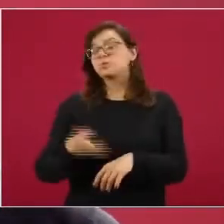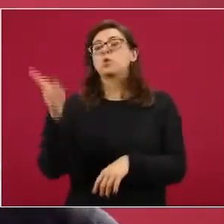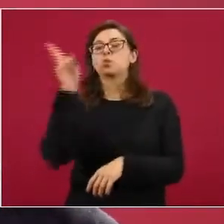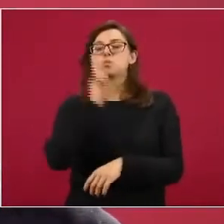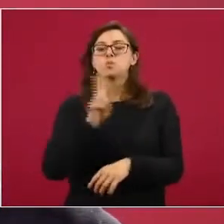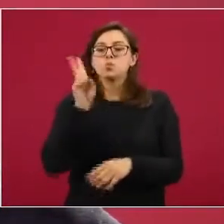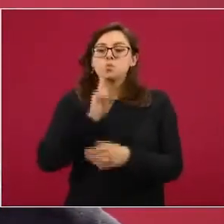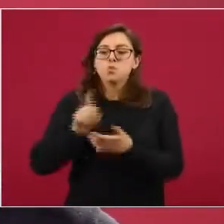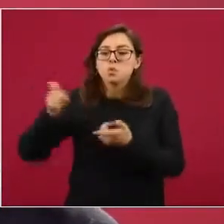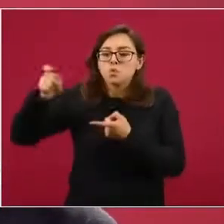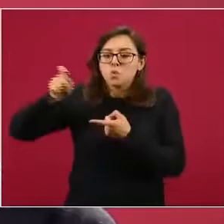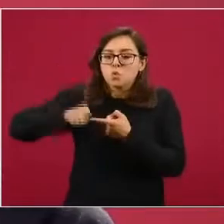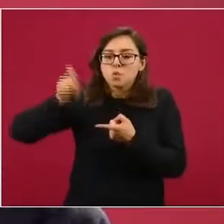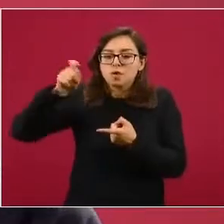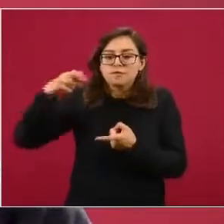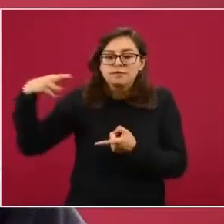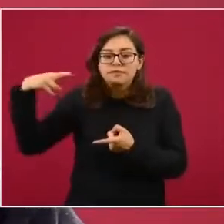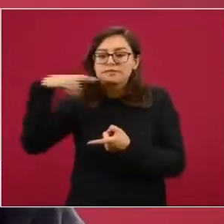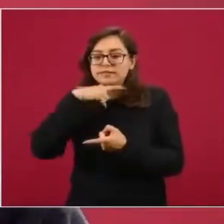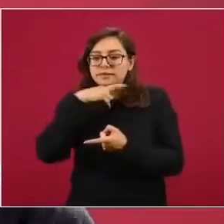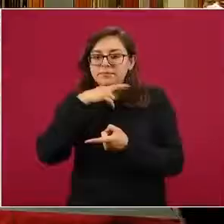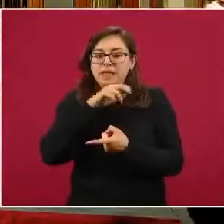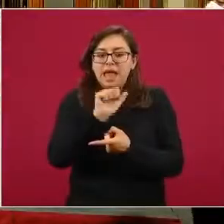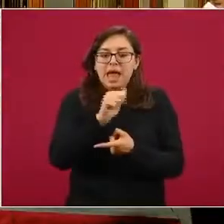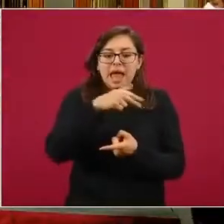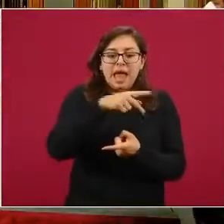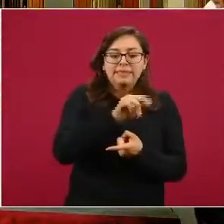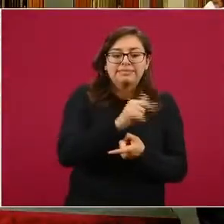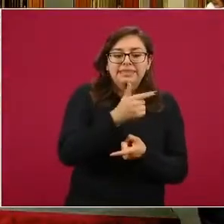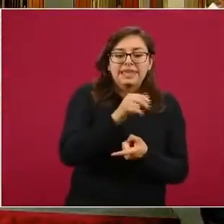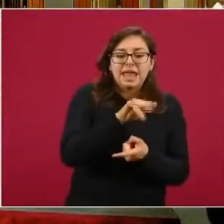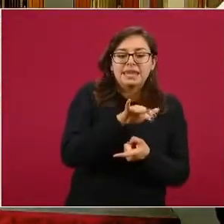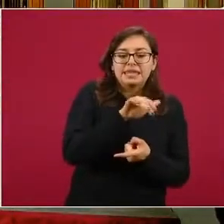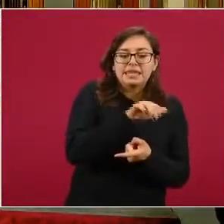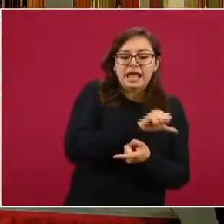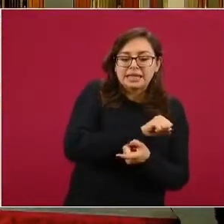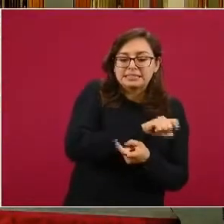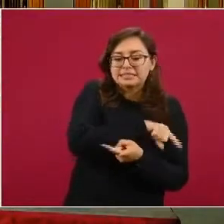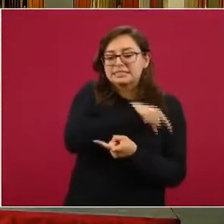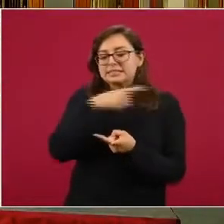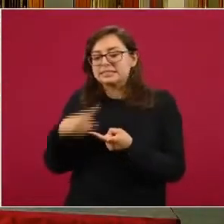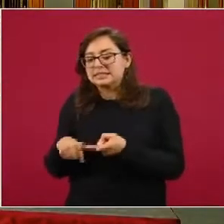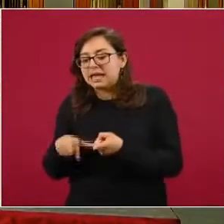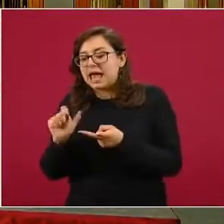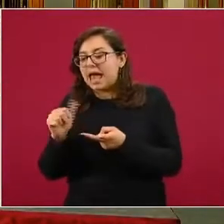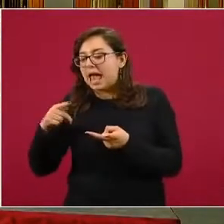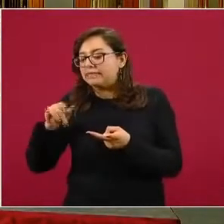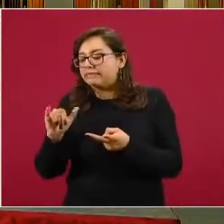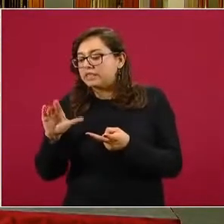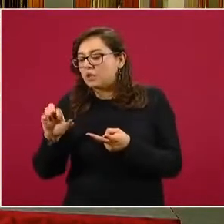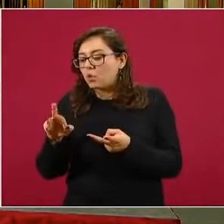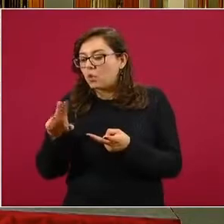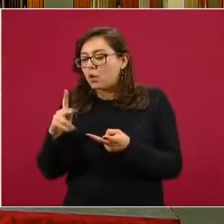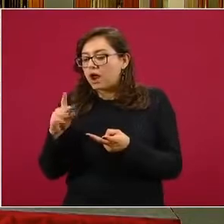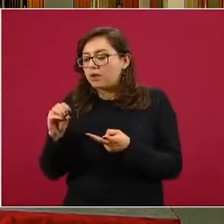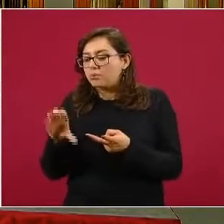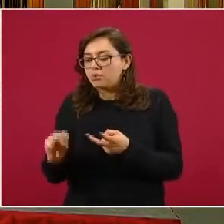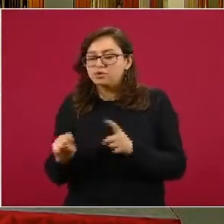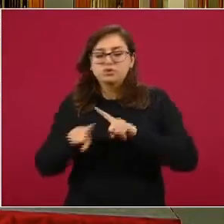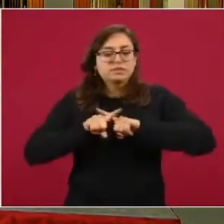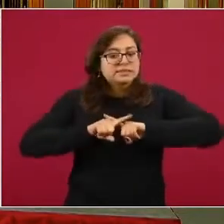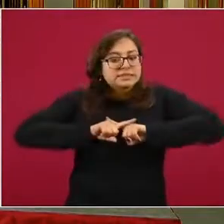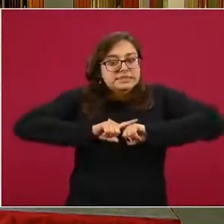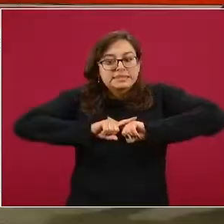antigénicas son distintas a pruebas rápidas de anticuerpos. Las pruebas rápidas antigénicas parecen muy